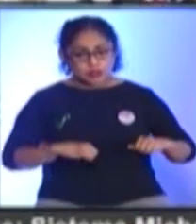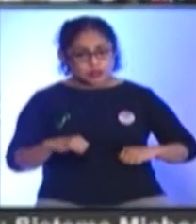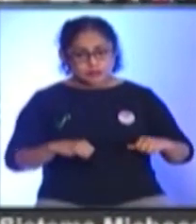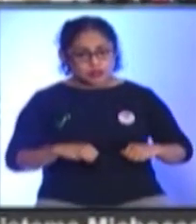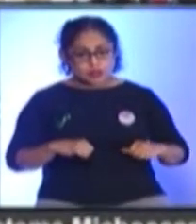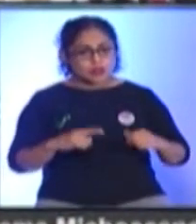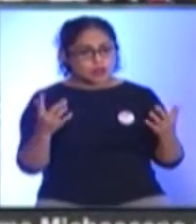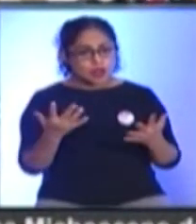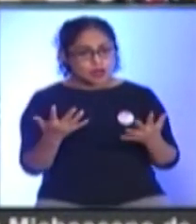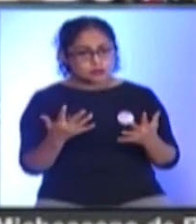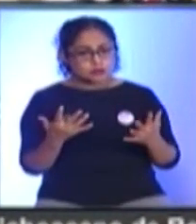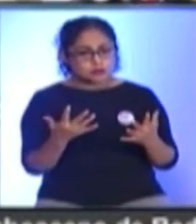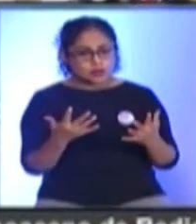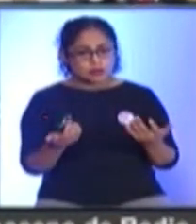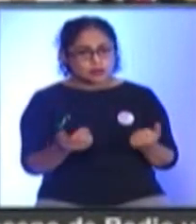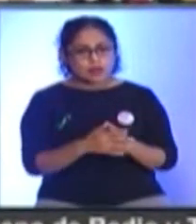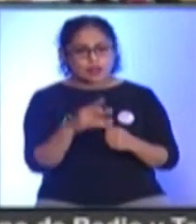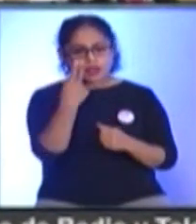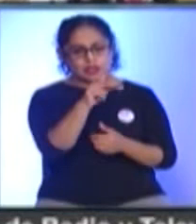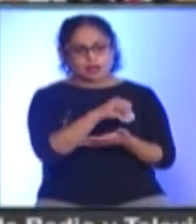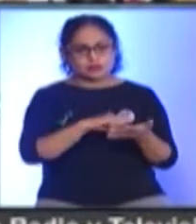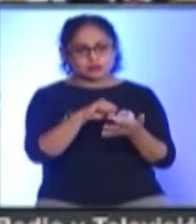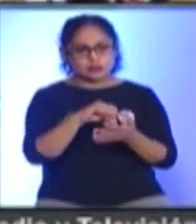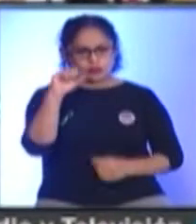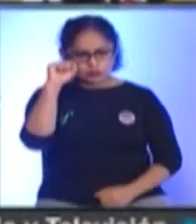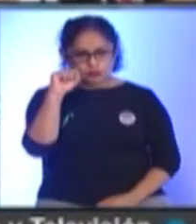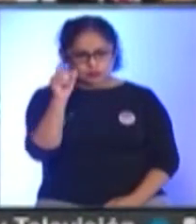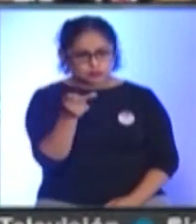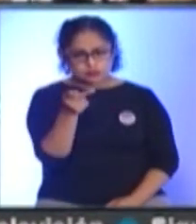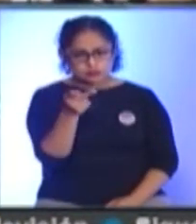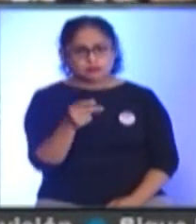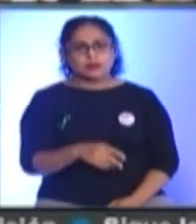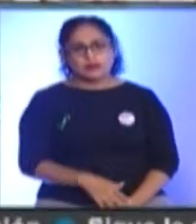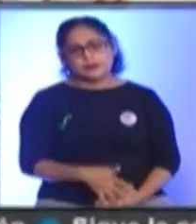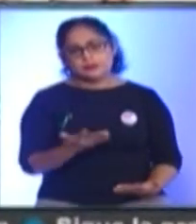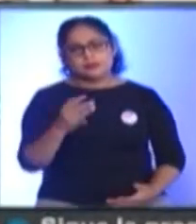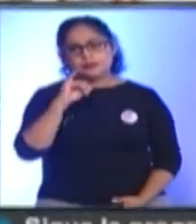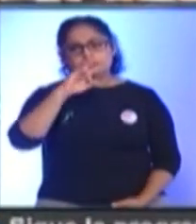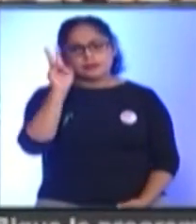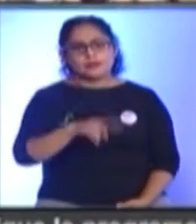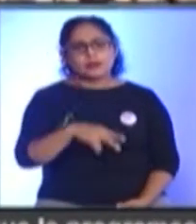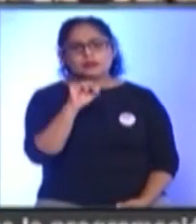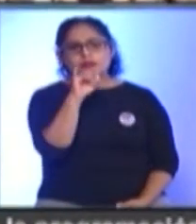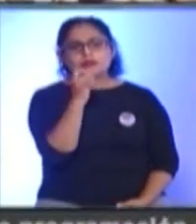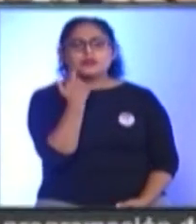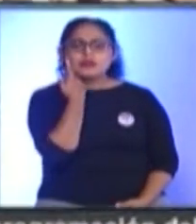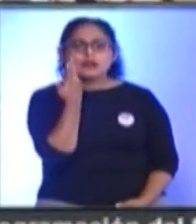Realizaban En el centro De De Páscuaro Se tienen Programadas Bueno Definitivamente La intención Es